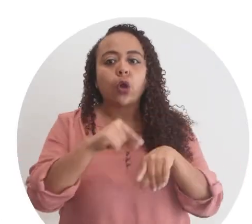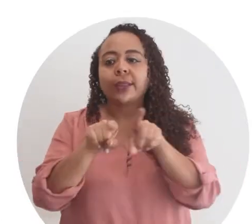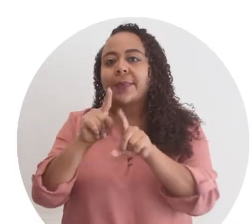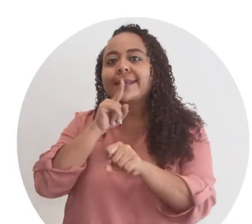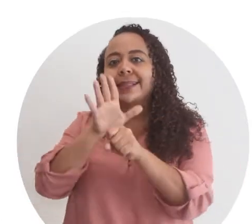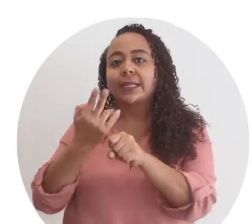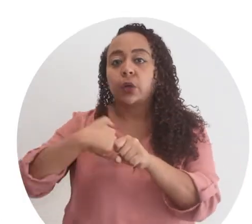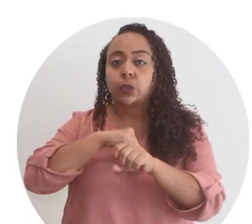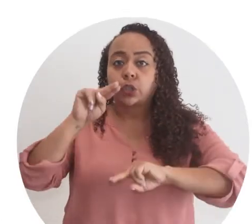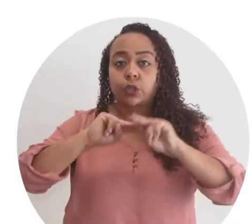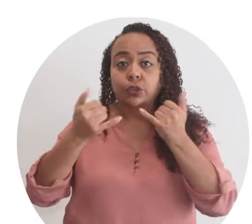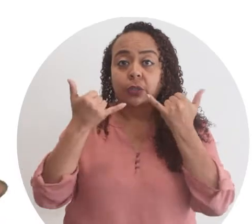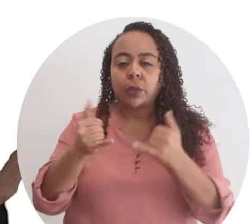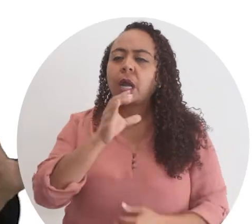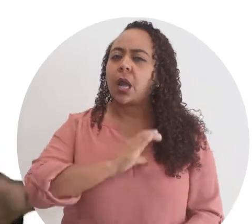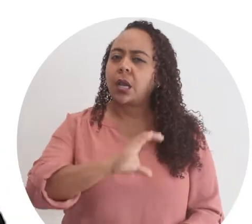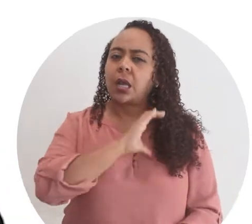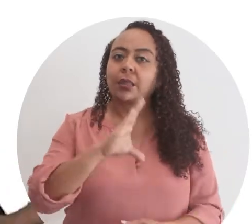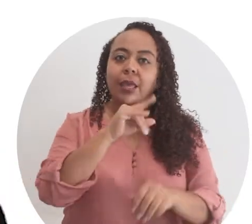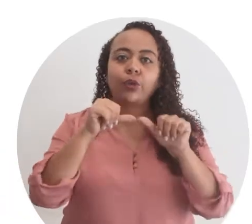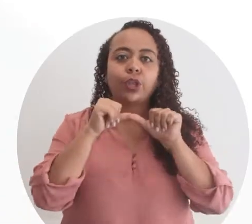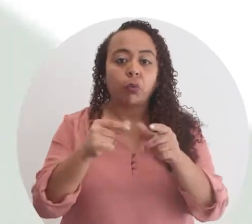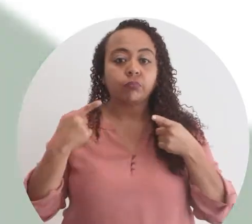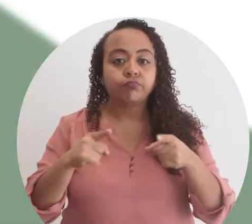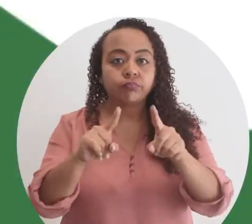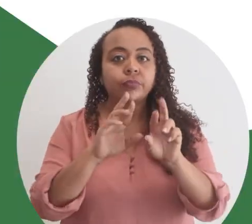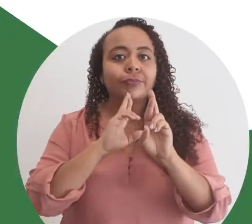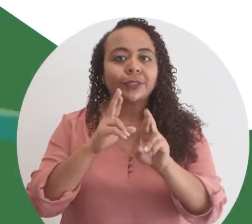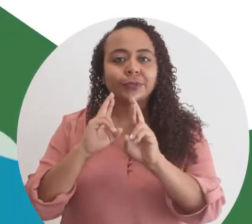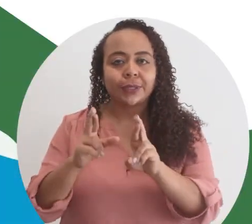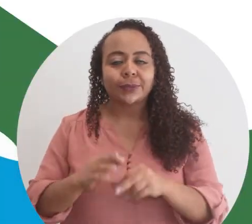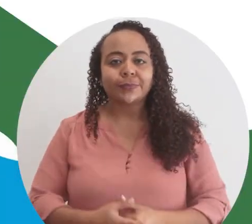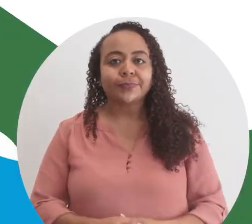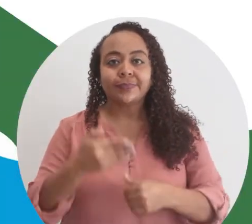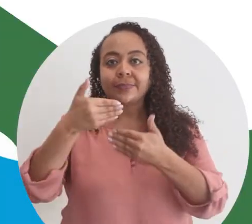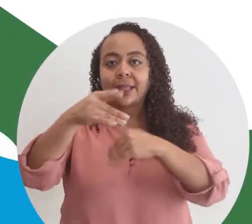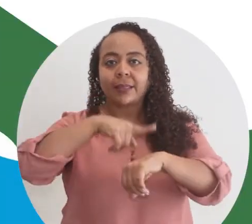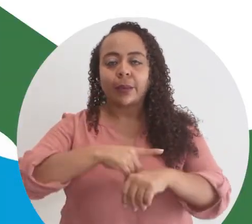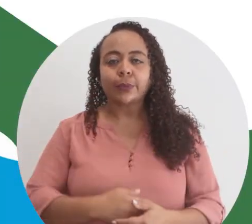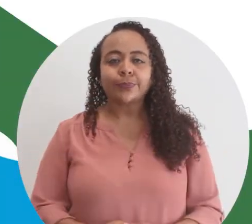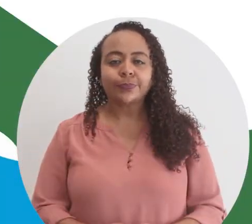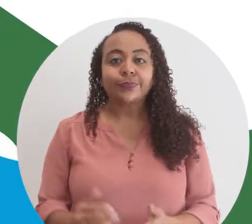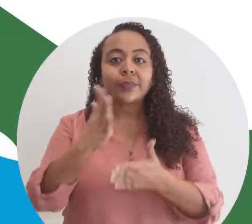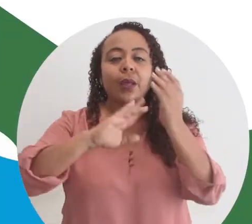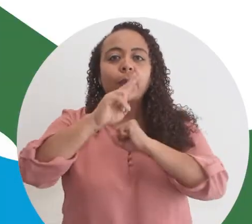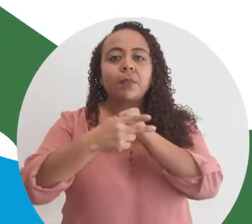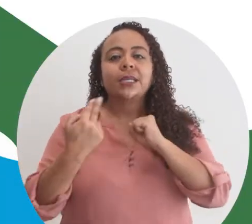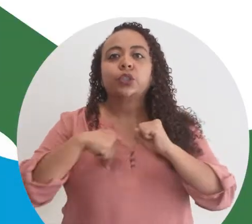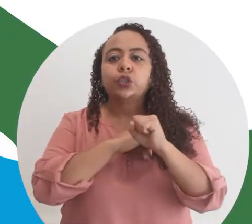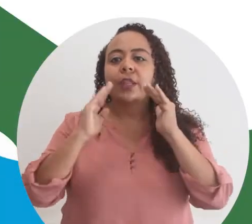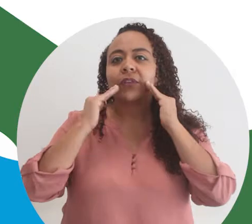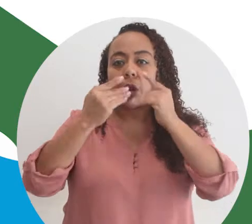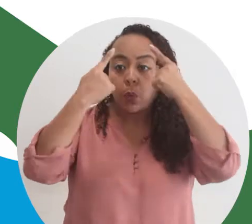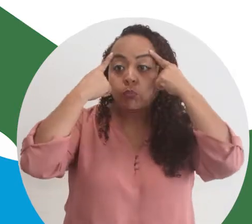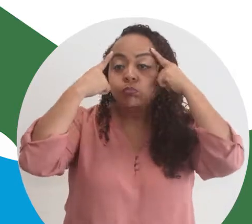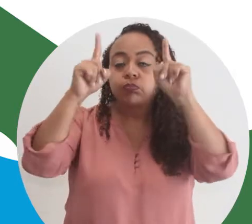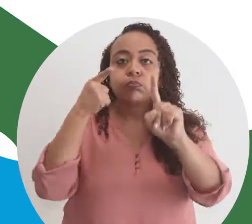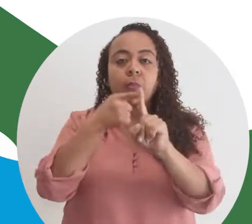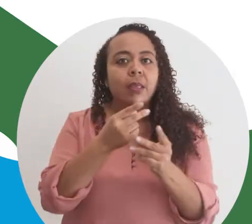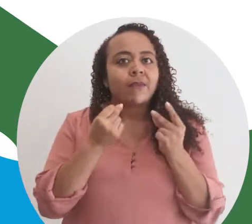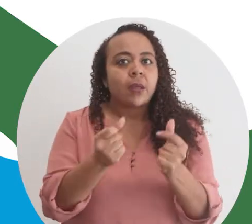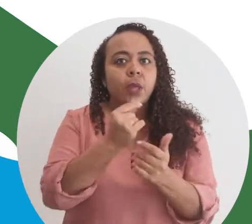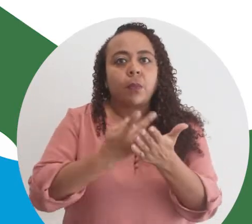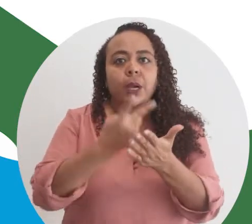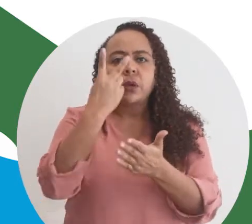de calidad y continúe generando resultados en el tiempo. A veces nos enfocamos en llegar a la meta rápidamente